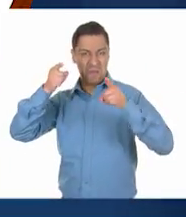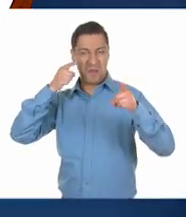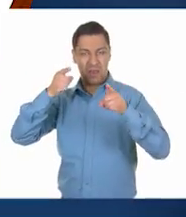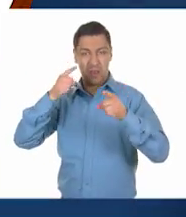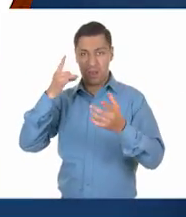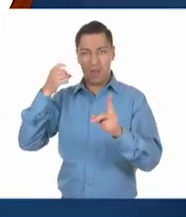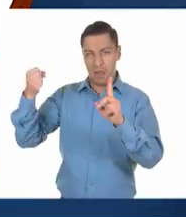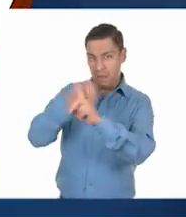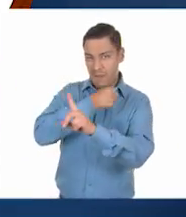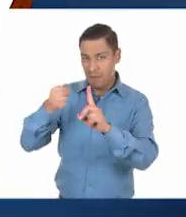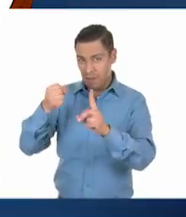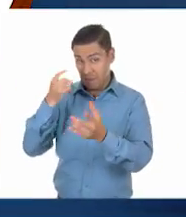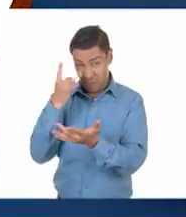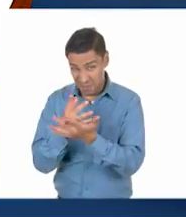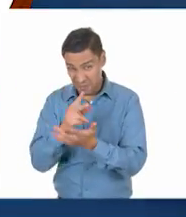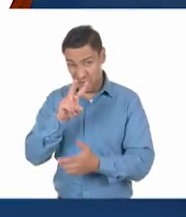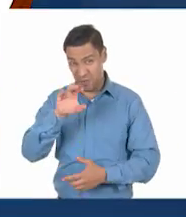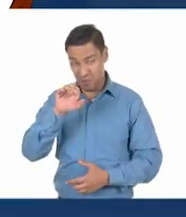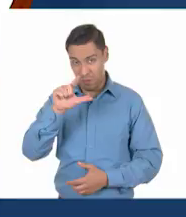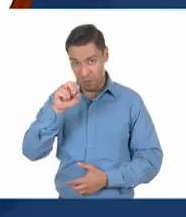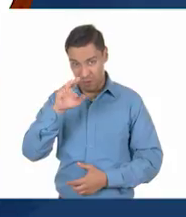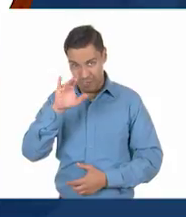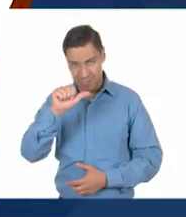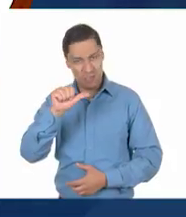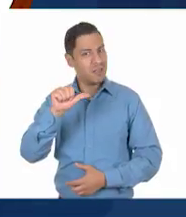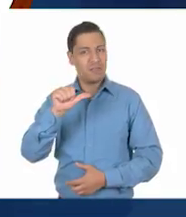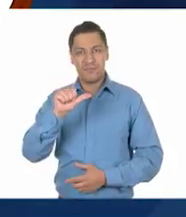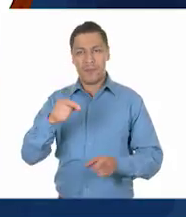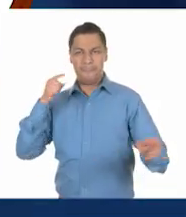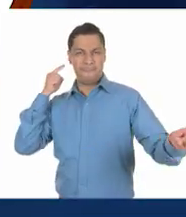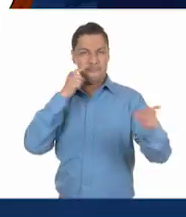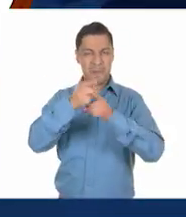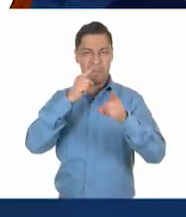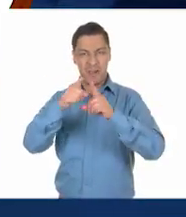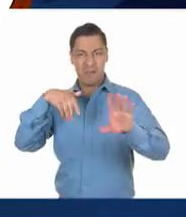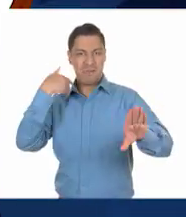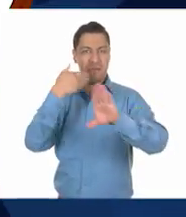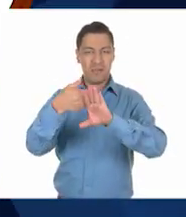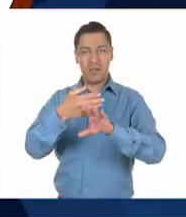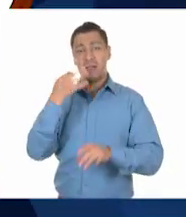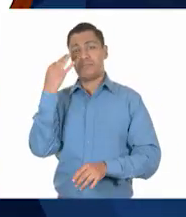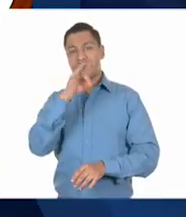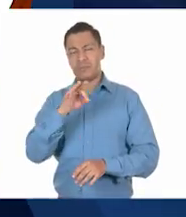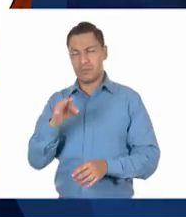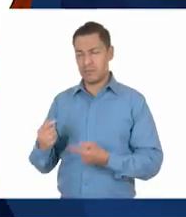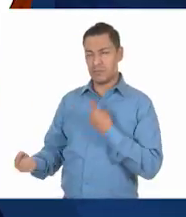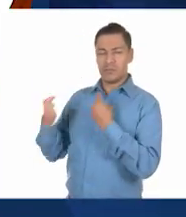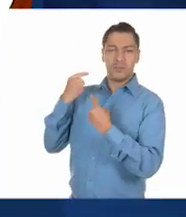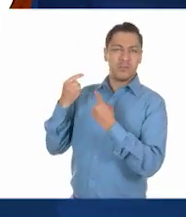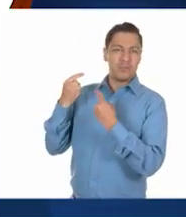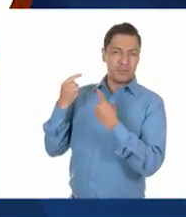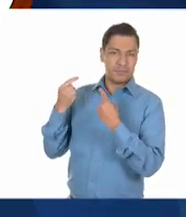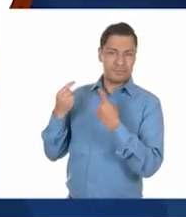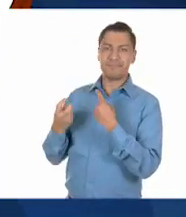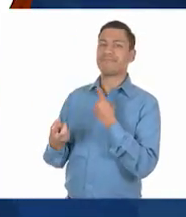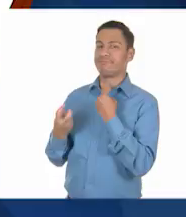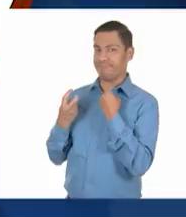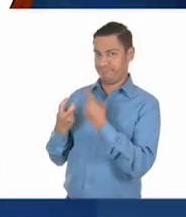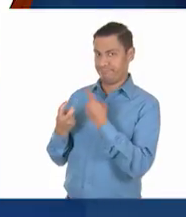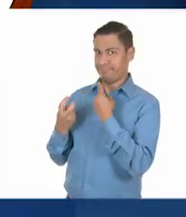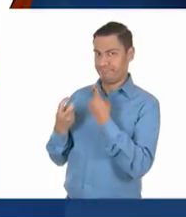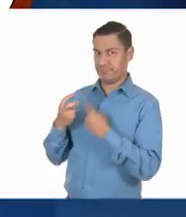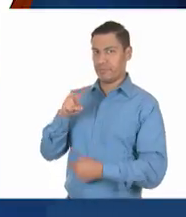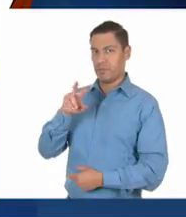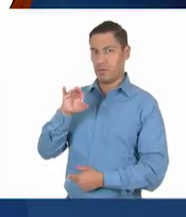violencia, sino también cuando ofendemos o decimos cosas que no son agradables para los demás. Correcto. Muy